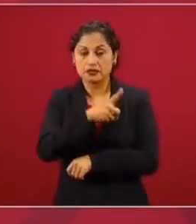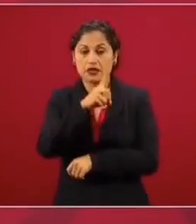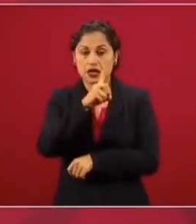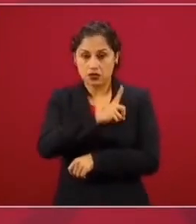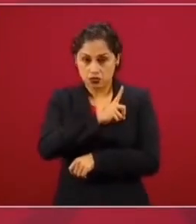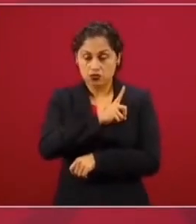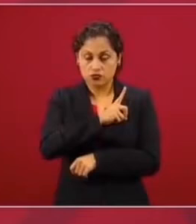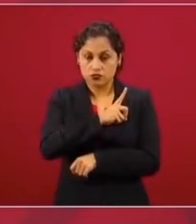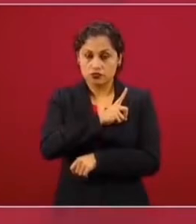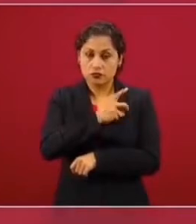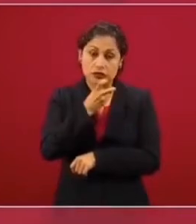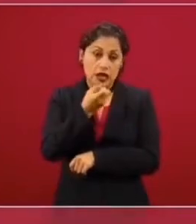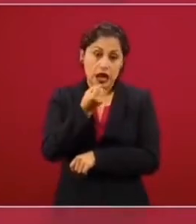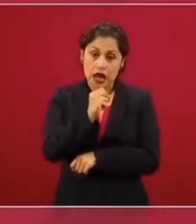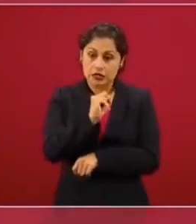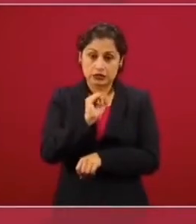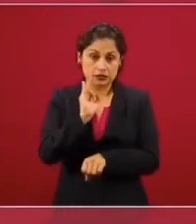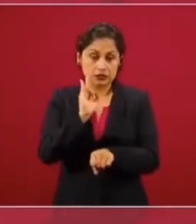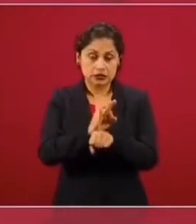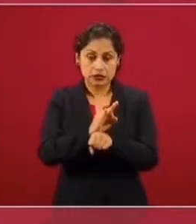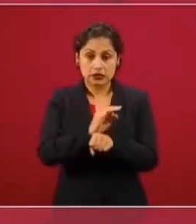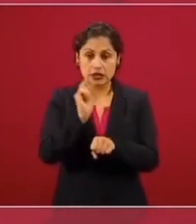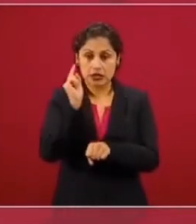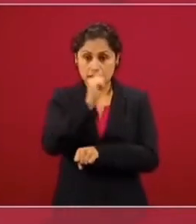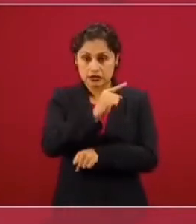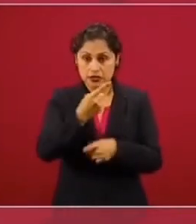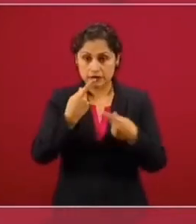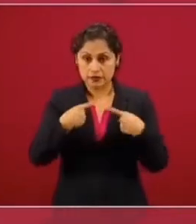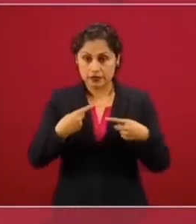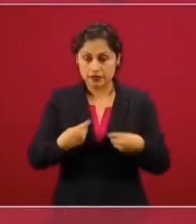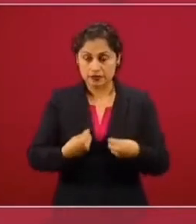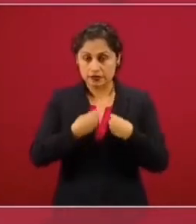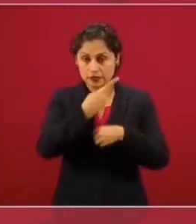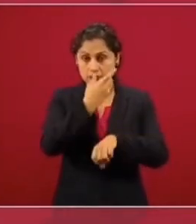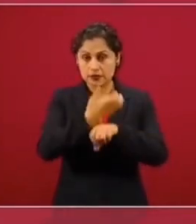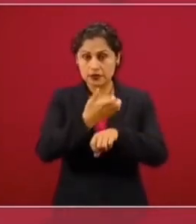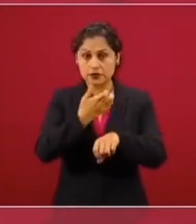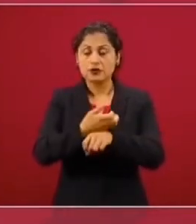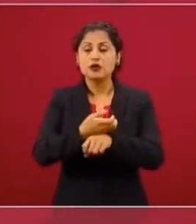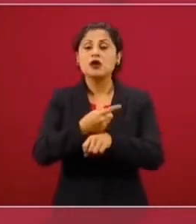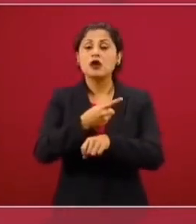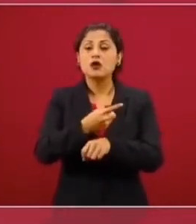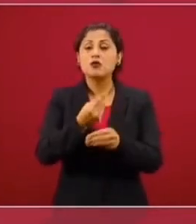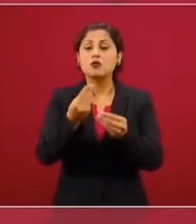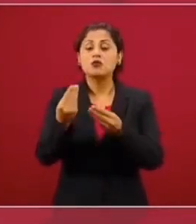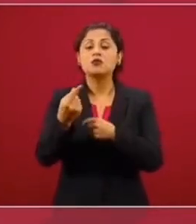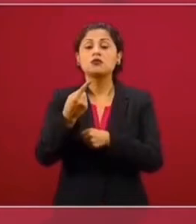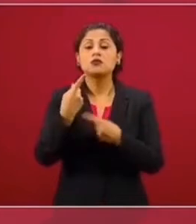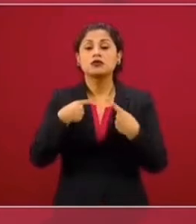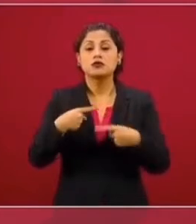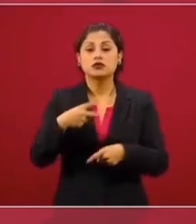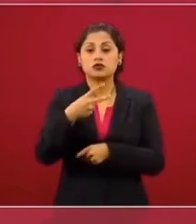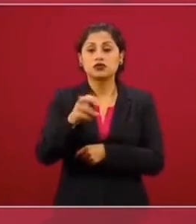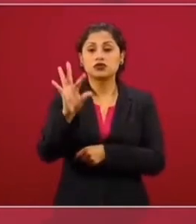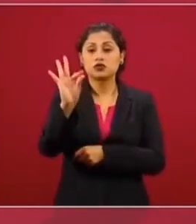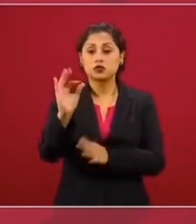nuestros con nacionales allá, y los que lo han utilizado son 440 mil al día de ayer.